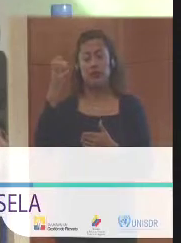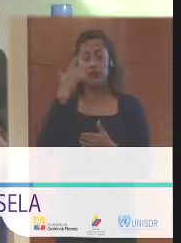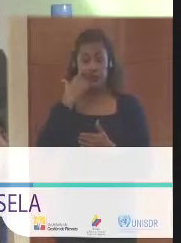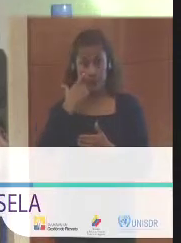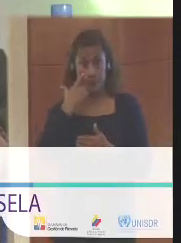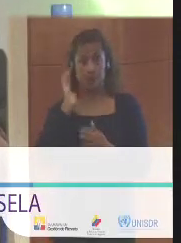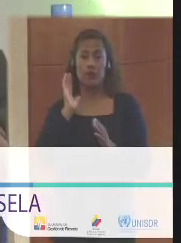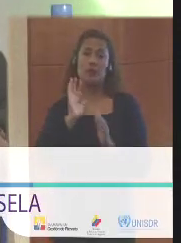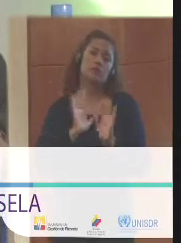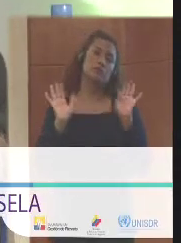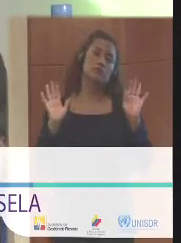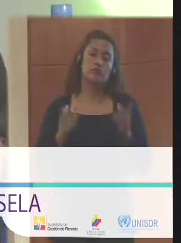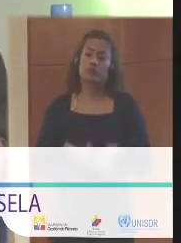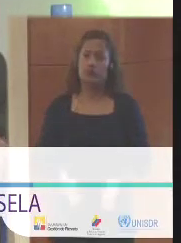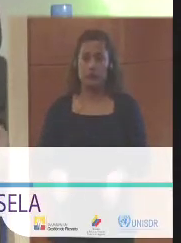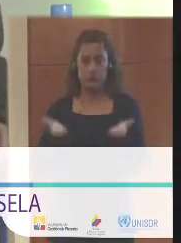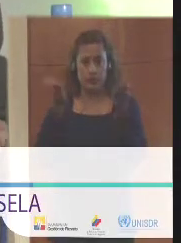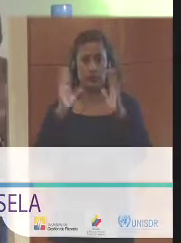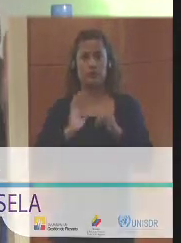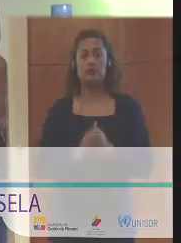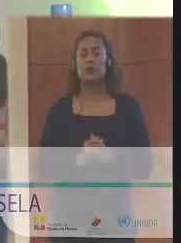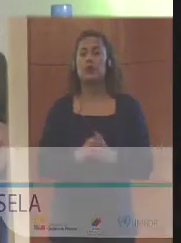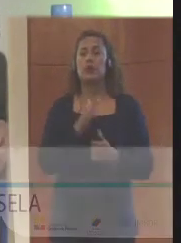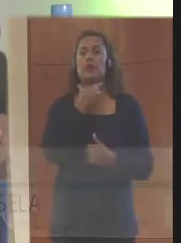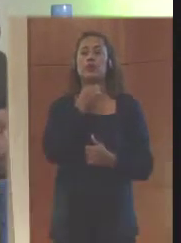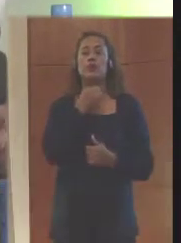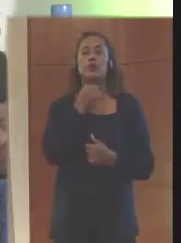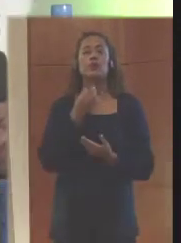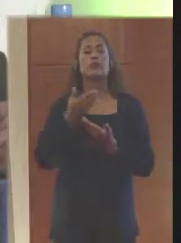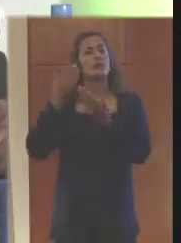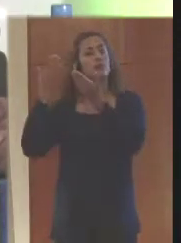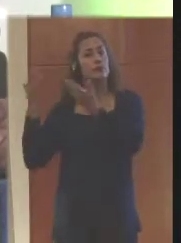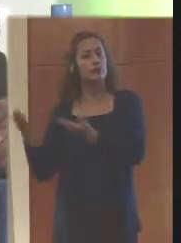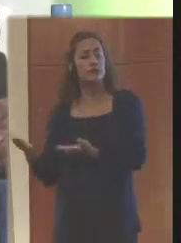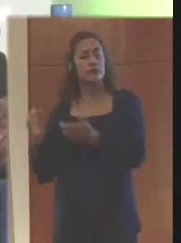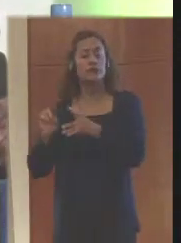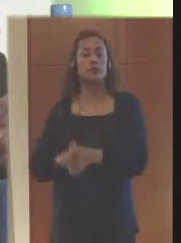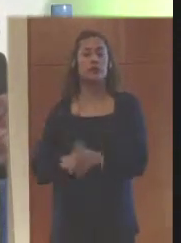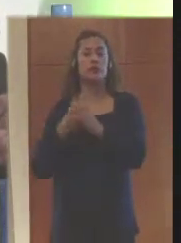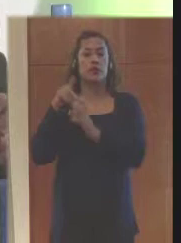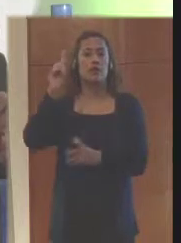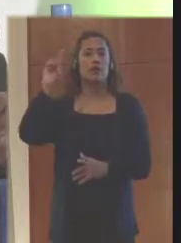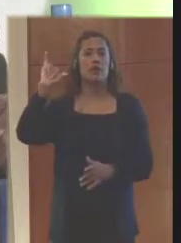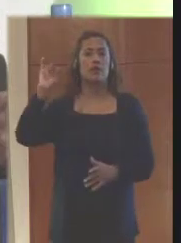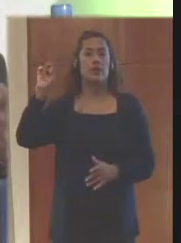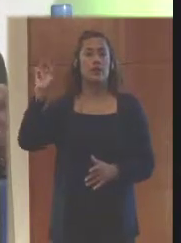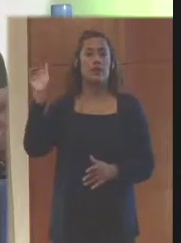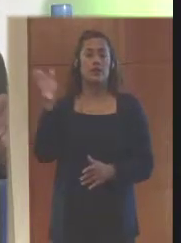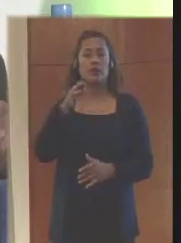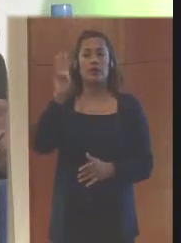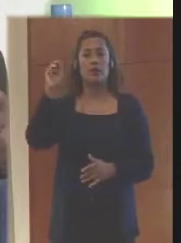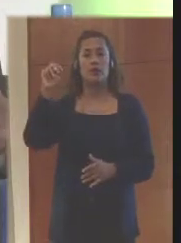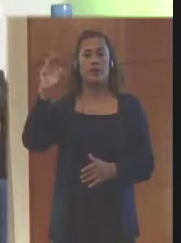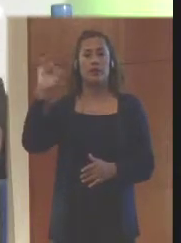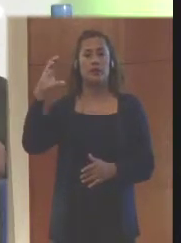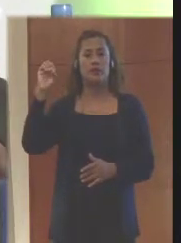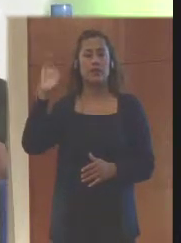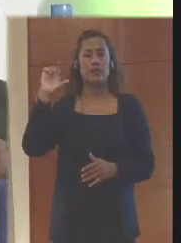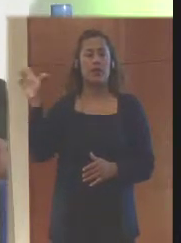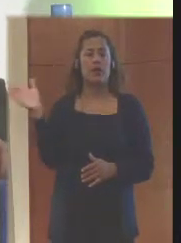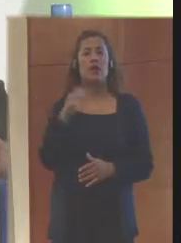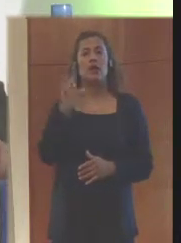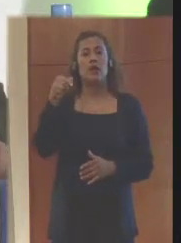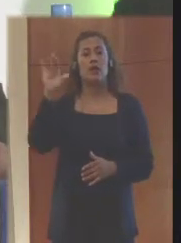sin más preámbulo, me gustaría darle la palabra, entonces, a Diana Marcela Gil, del Consejo Colombiano de